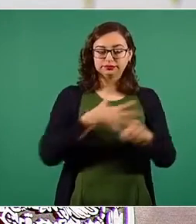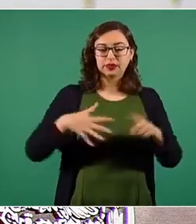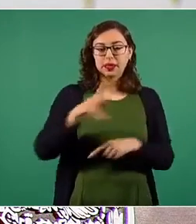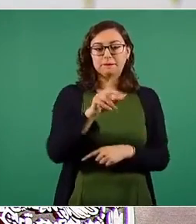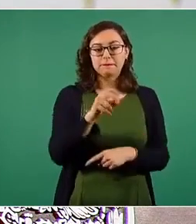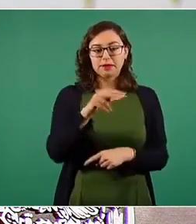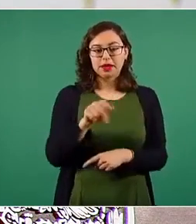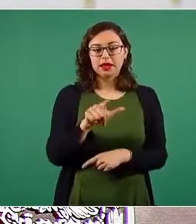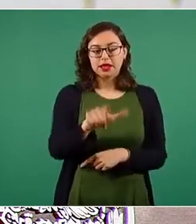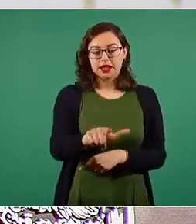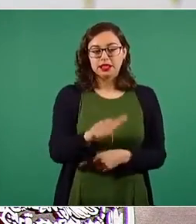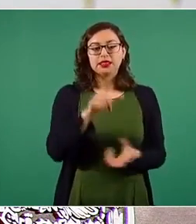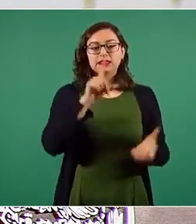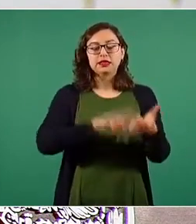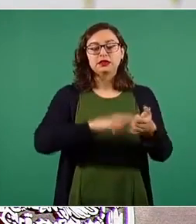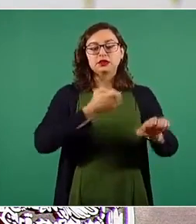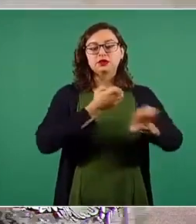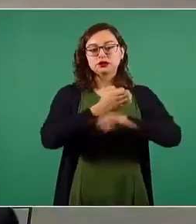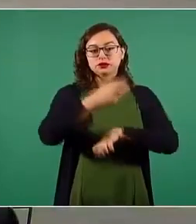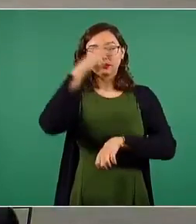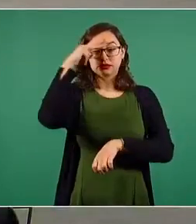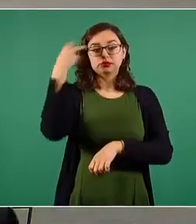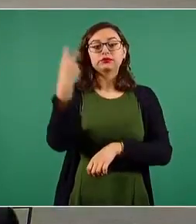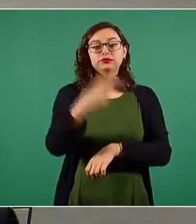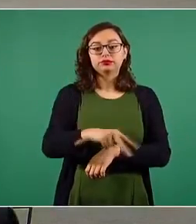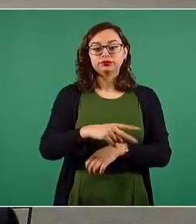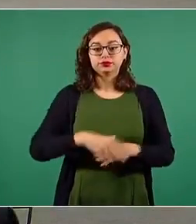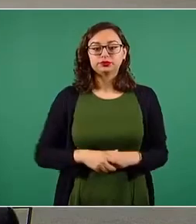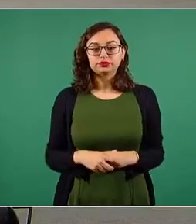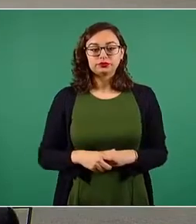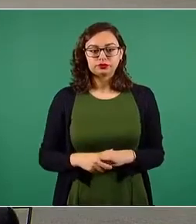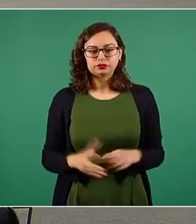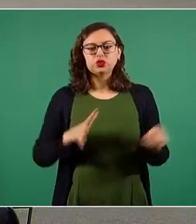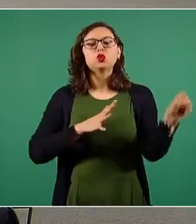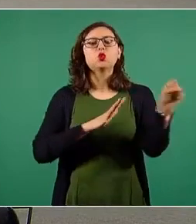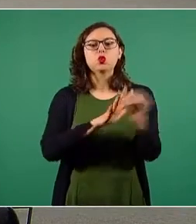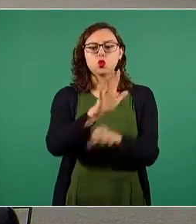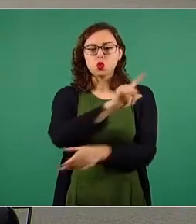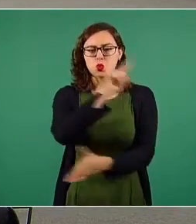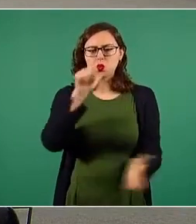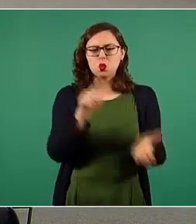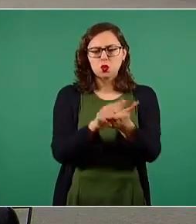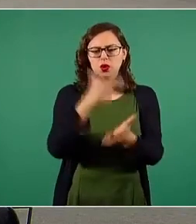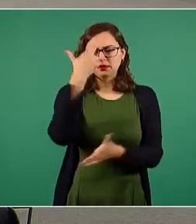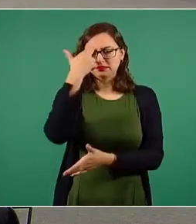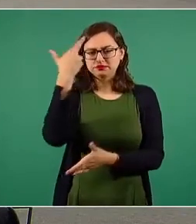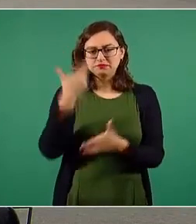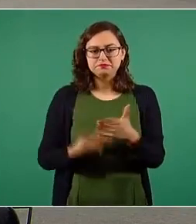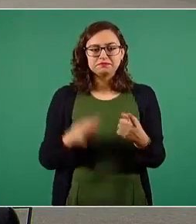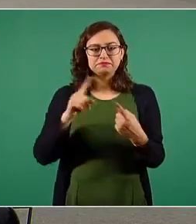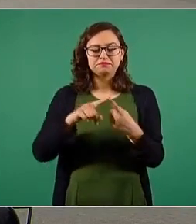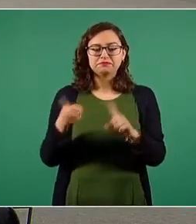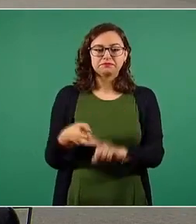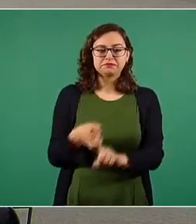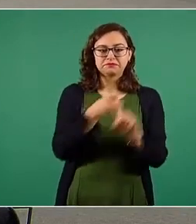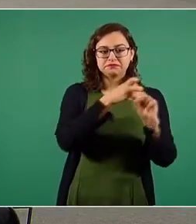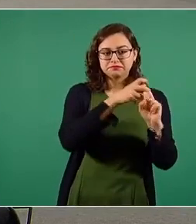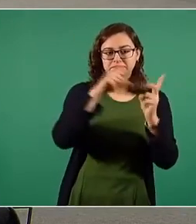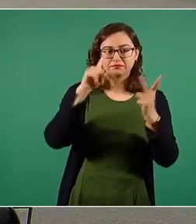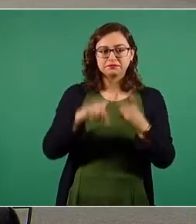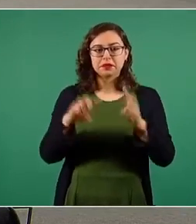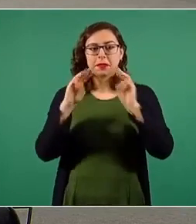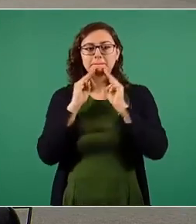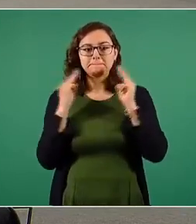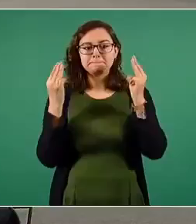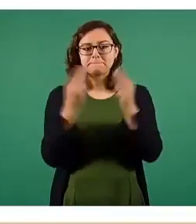personas privadas de su libertad que llevan más de 10 años sin recibir una condena, pues estas representan al